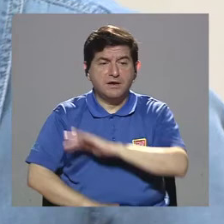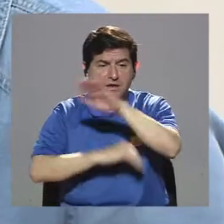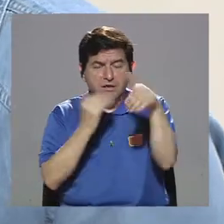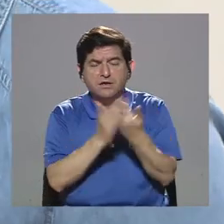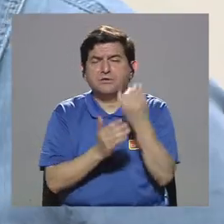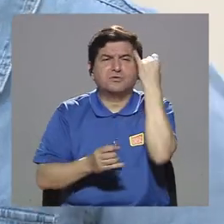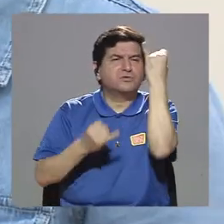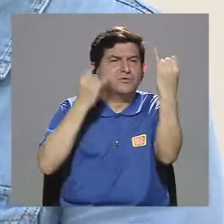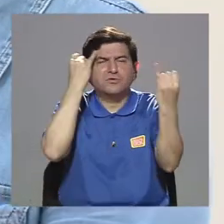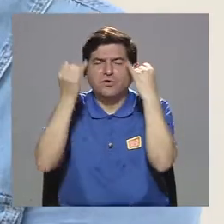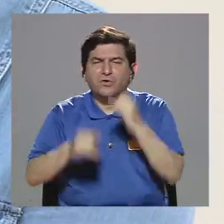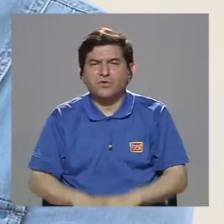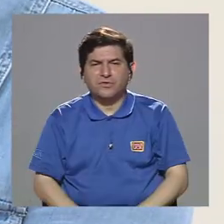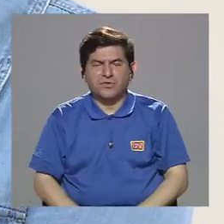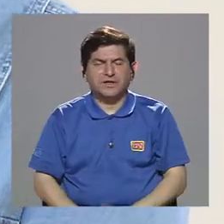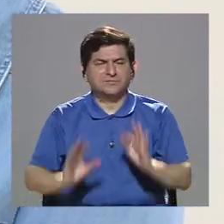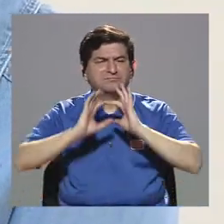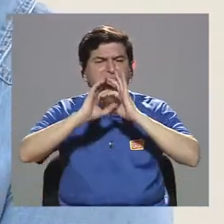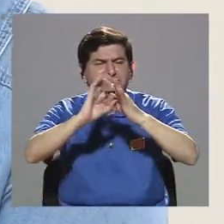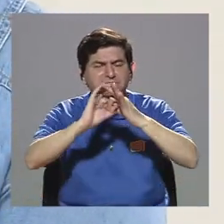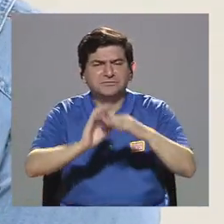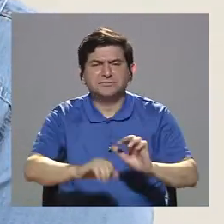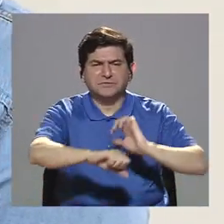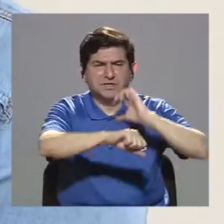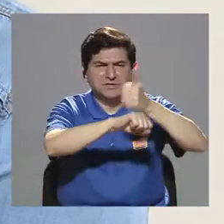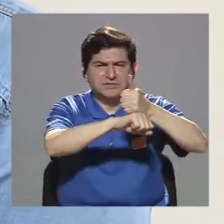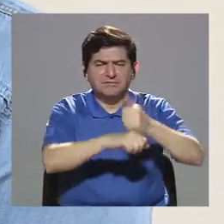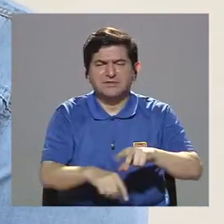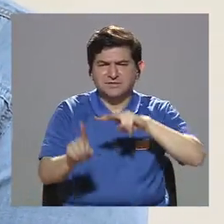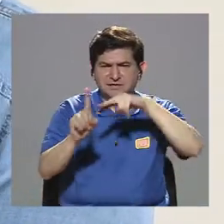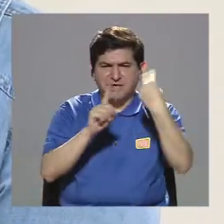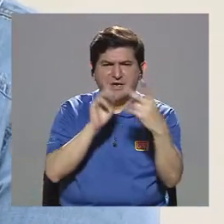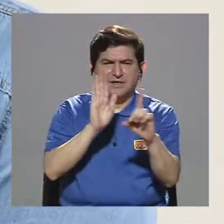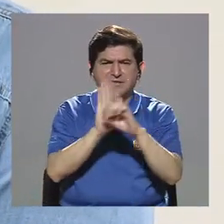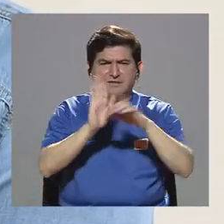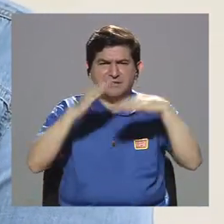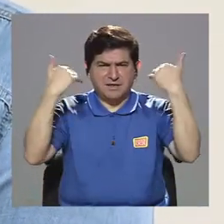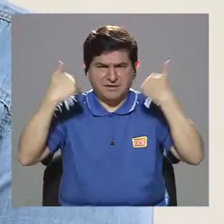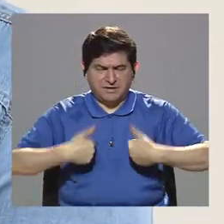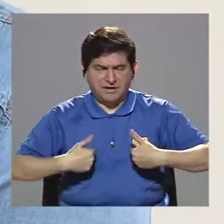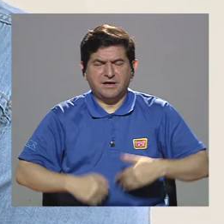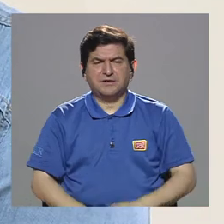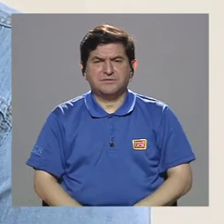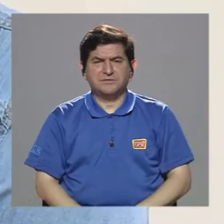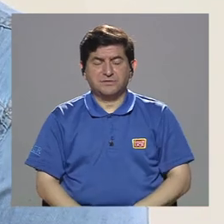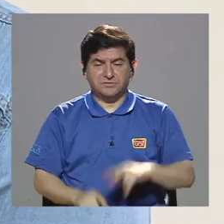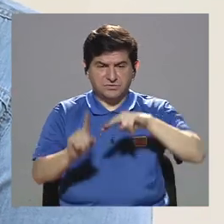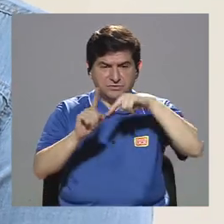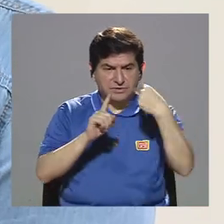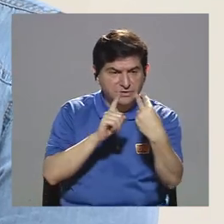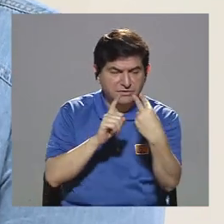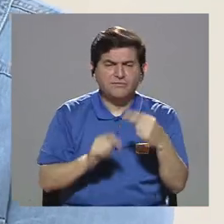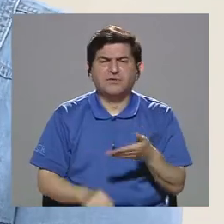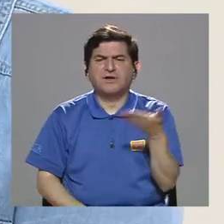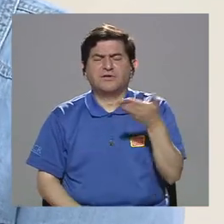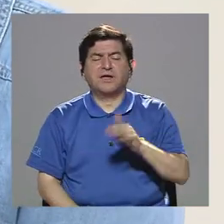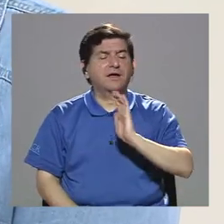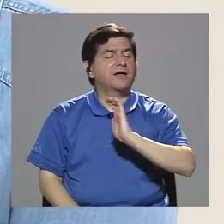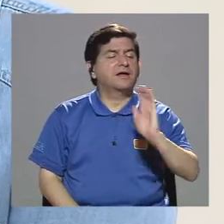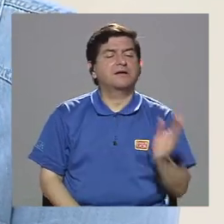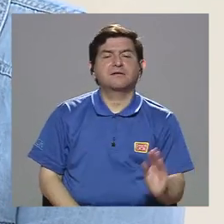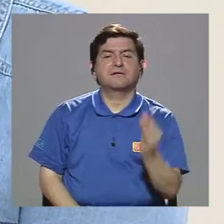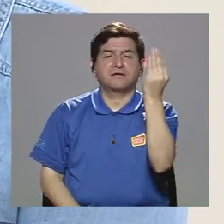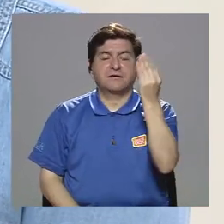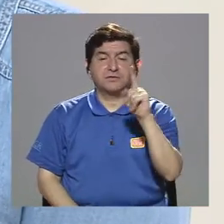iniciativas van en función de cómo colocar el enfoque de derechos humanos con énfasis en la niñez y la adolescencia. Uno de los